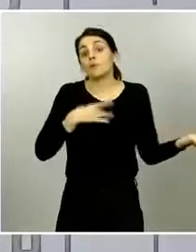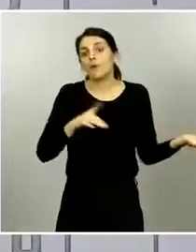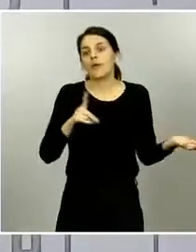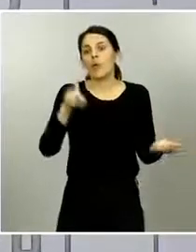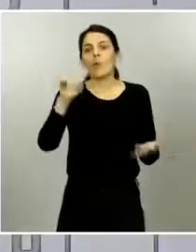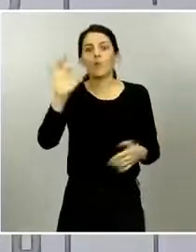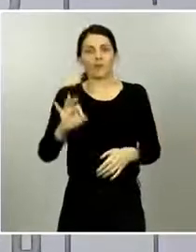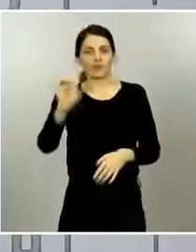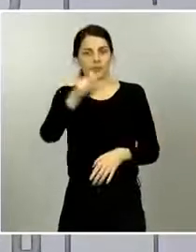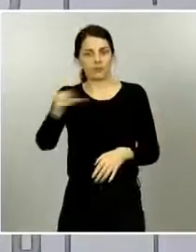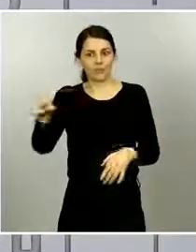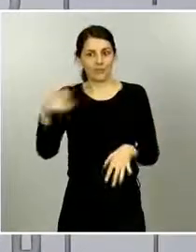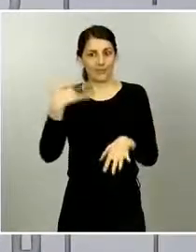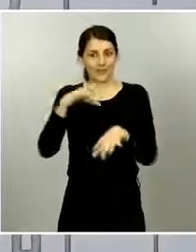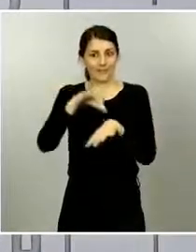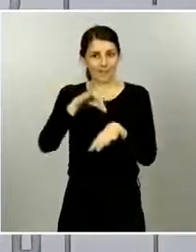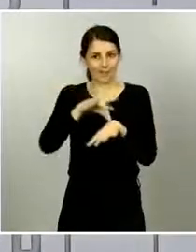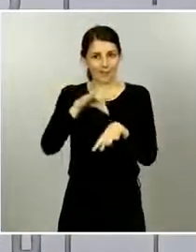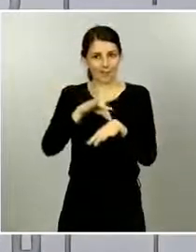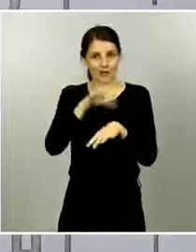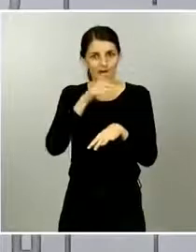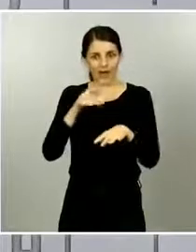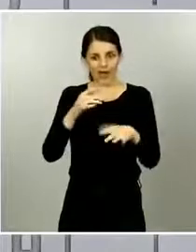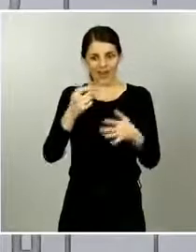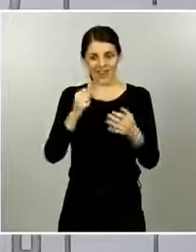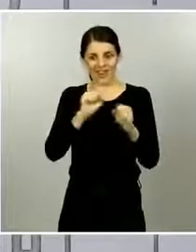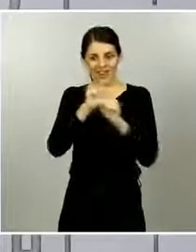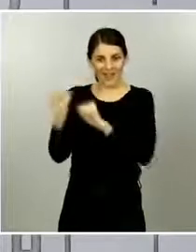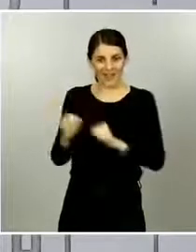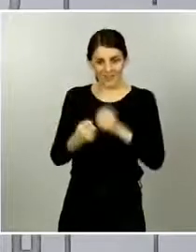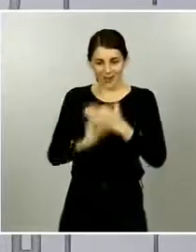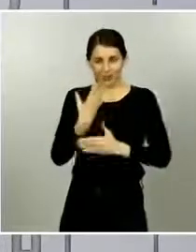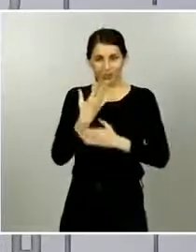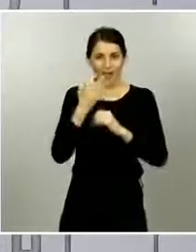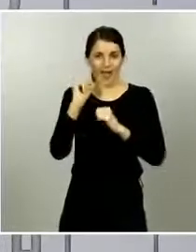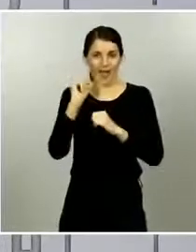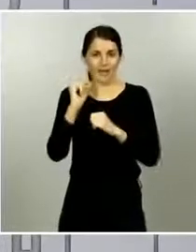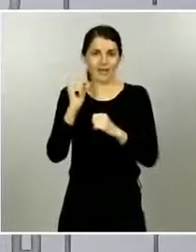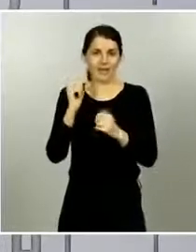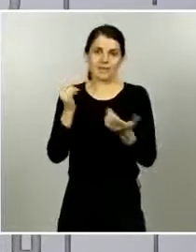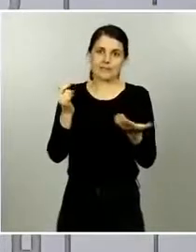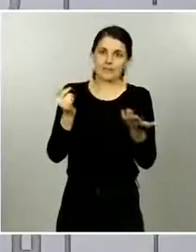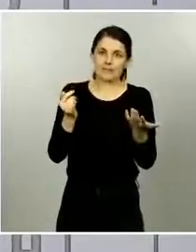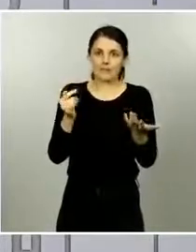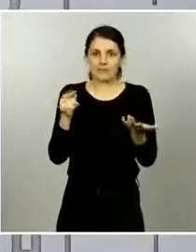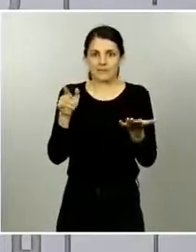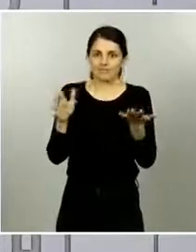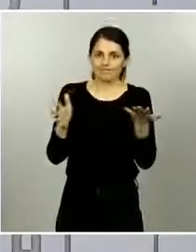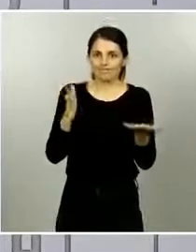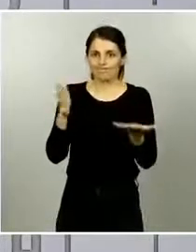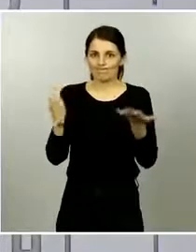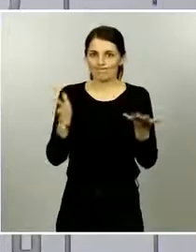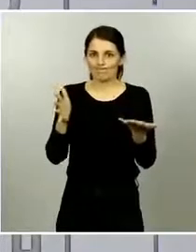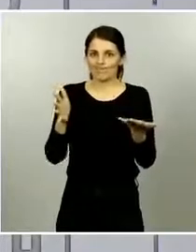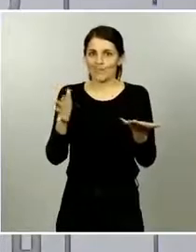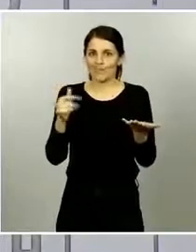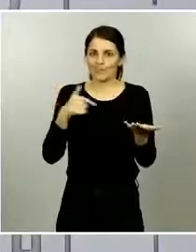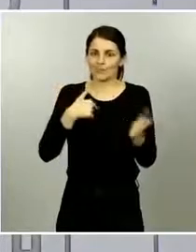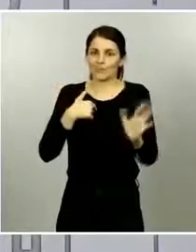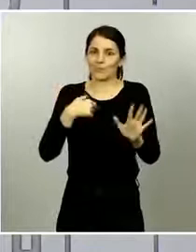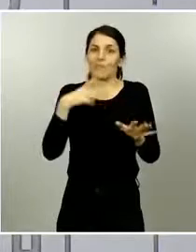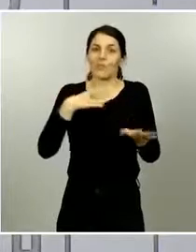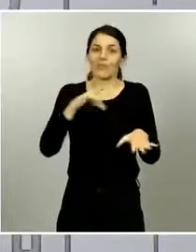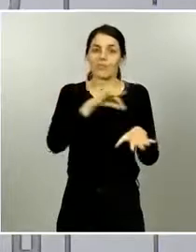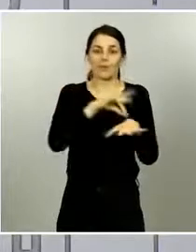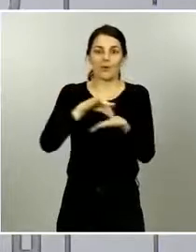dicho un 1% de la población que puedan no haber generado suficientes defensas como para evitar una reinfección es